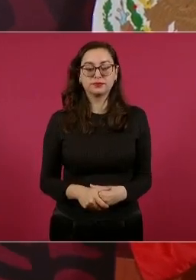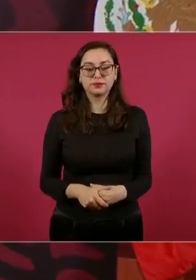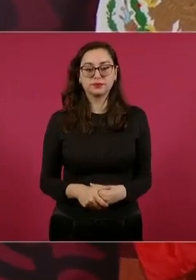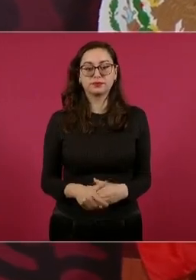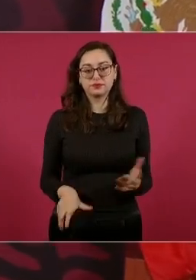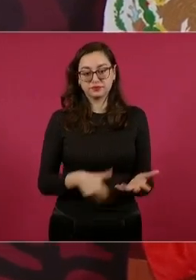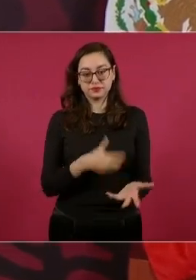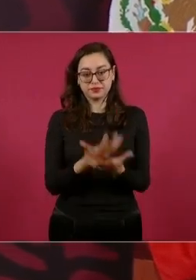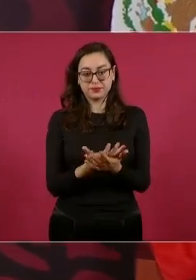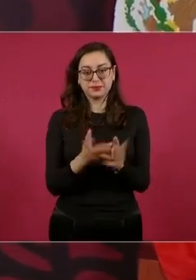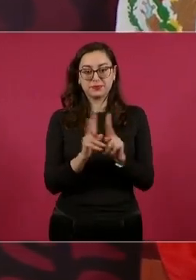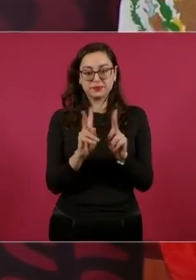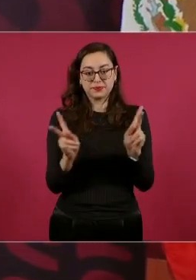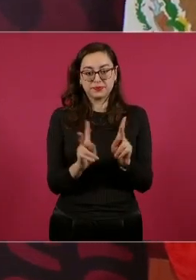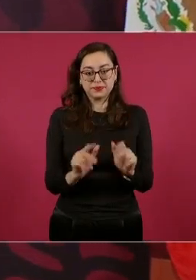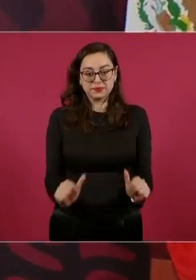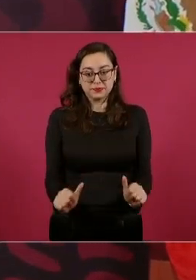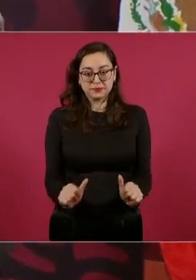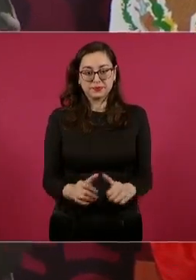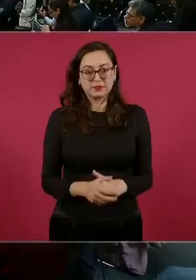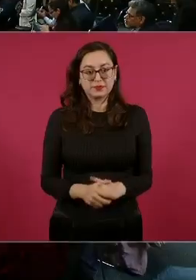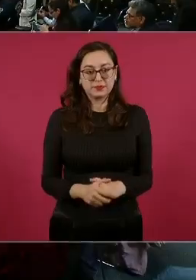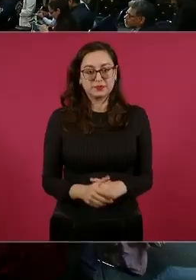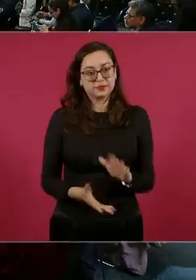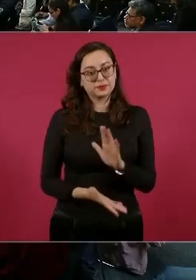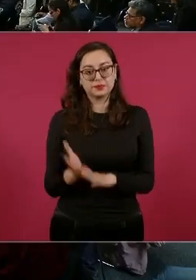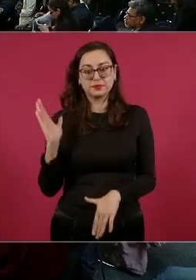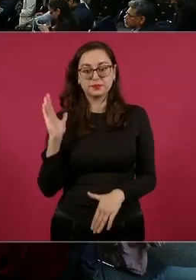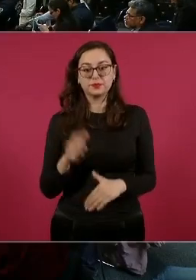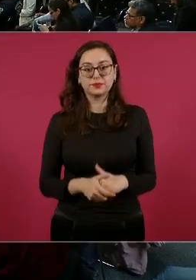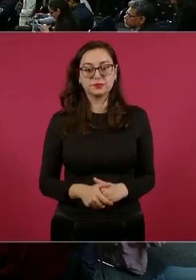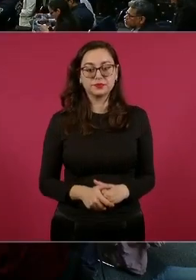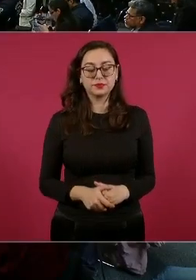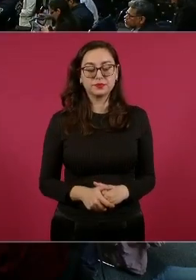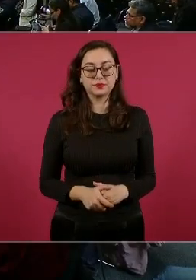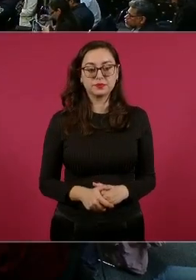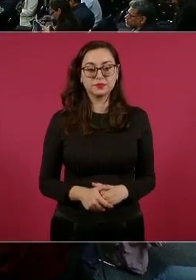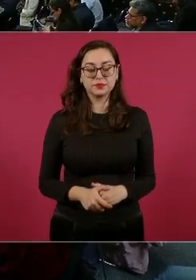Que descansen en paz. Bueno, ahora sí nos vamos. Ah,